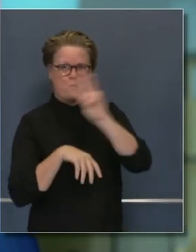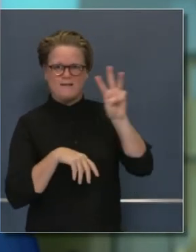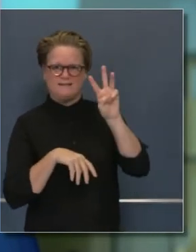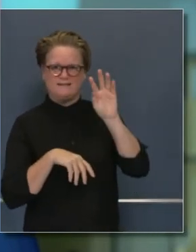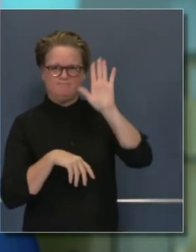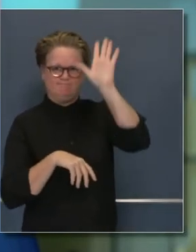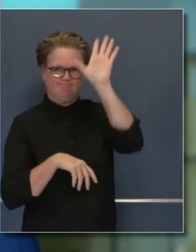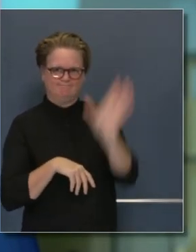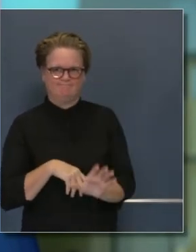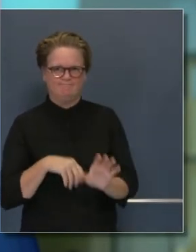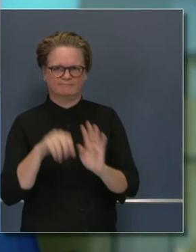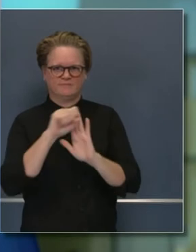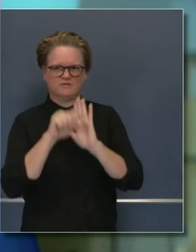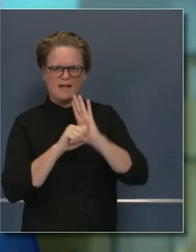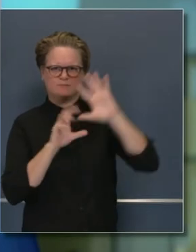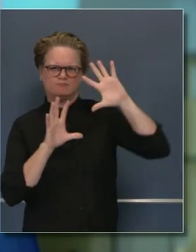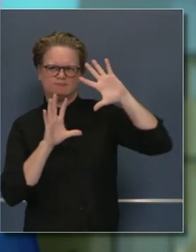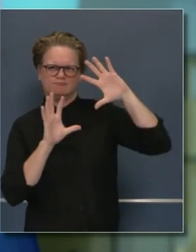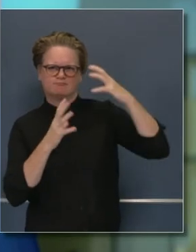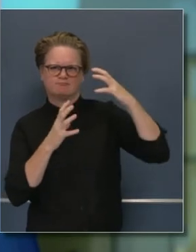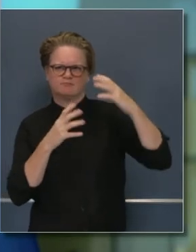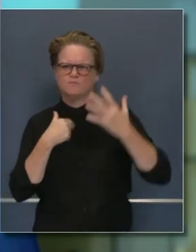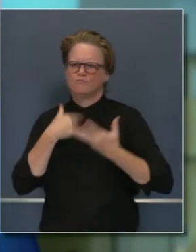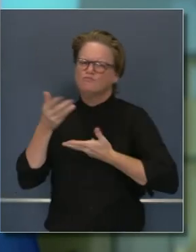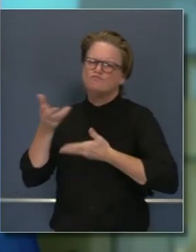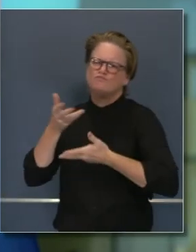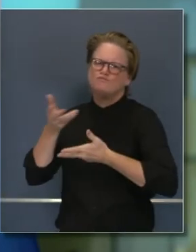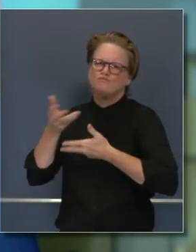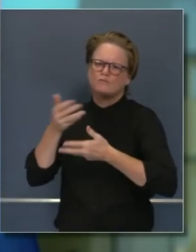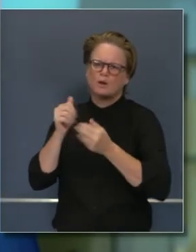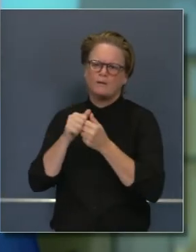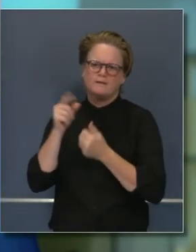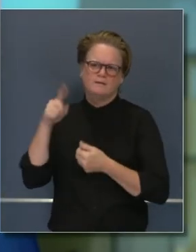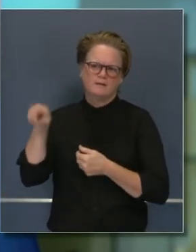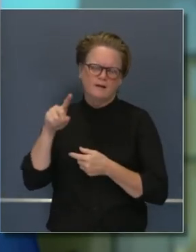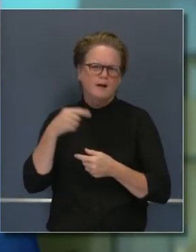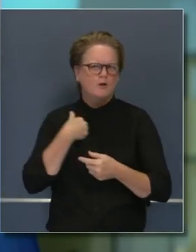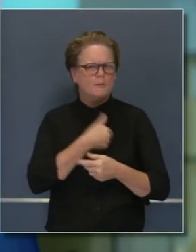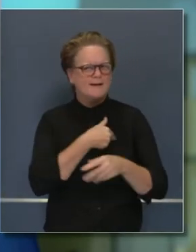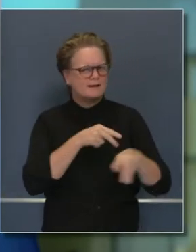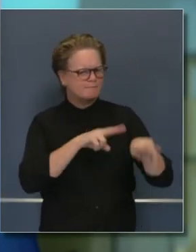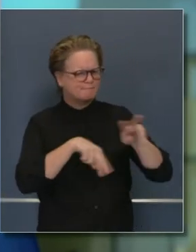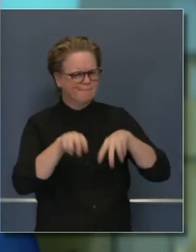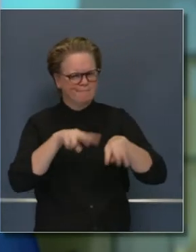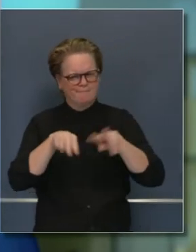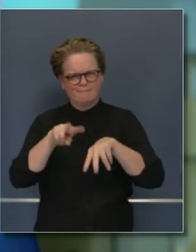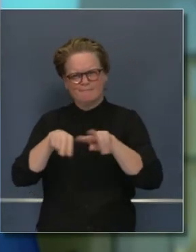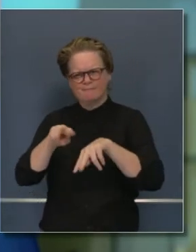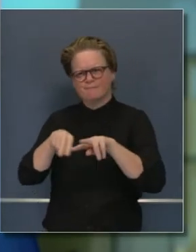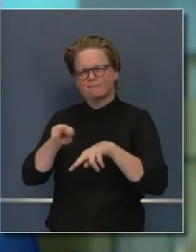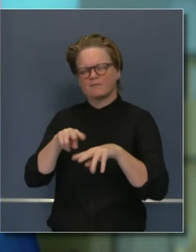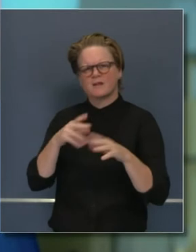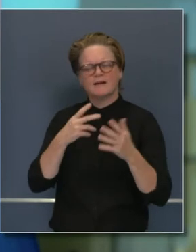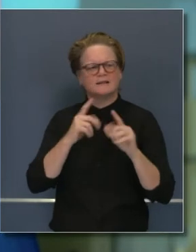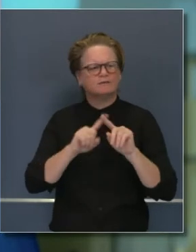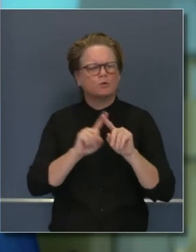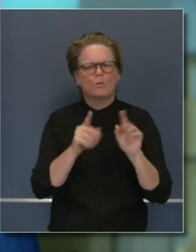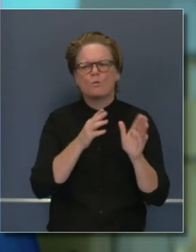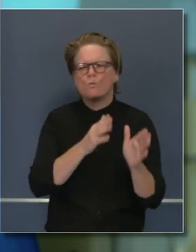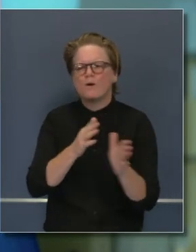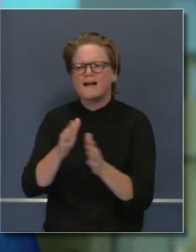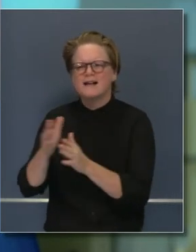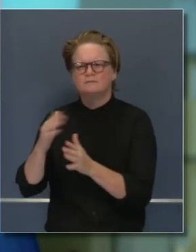varios estados del oeste en un ejercicio respecto a la vacuna, donde consideramos varios escenarios, que fue un